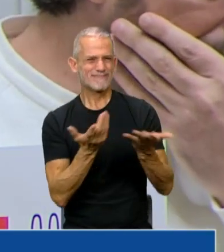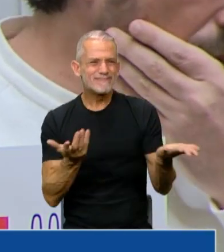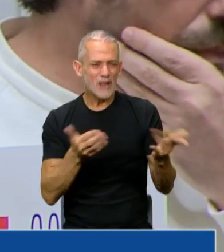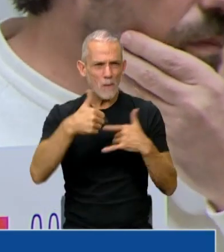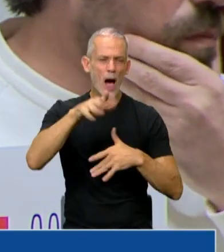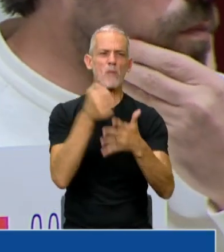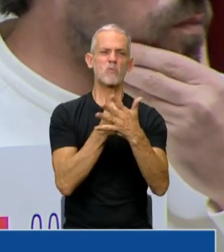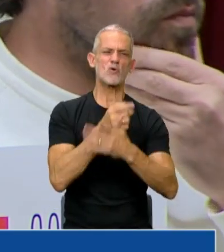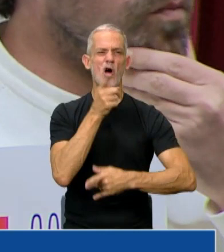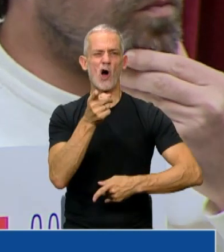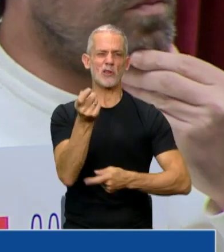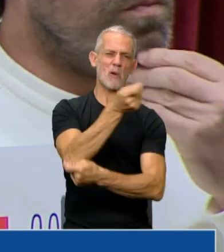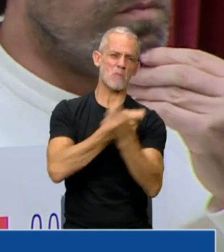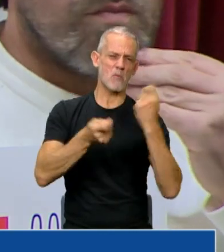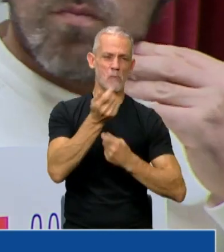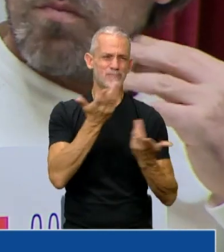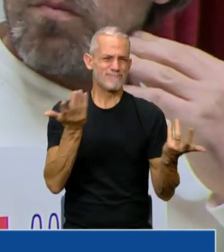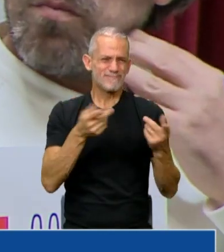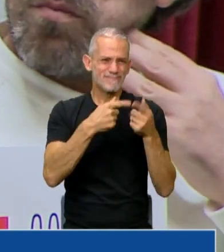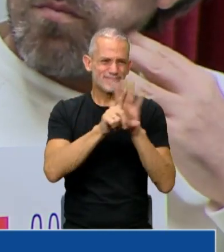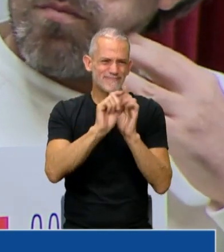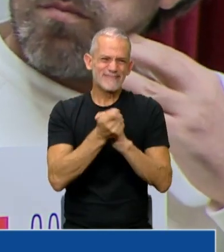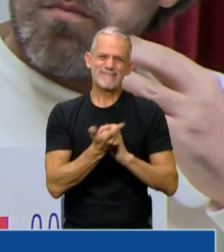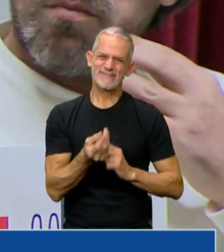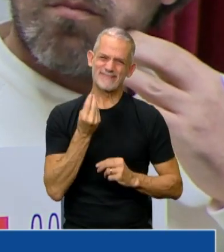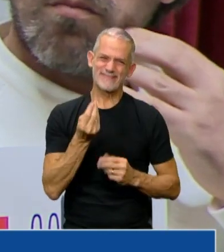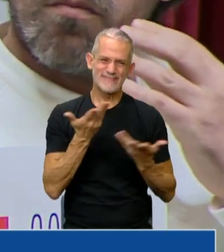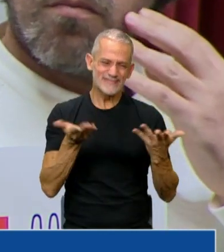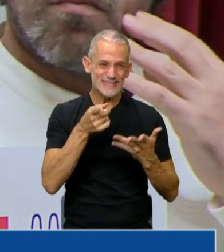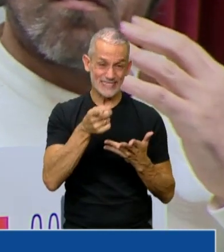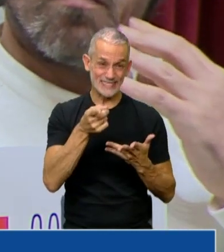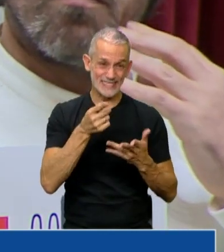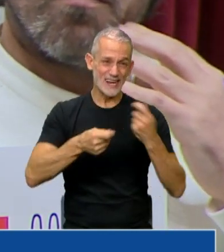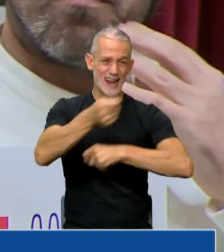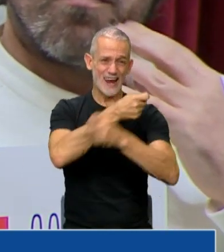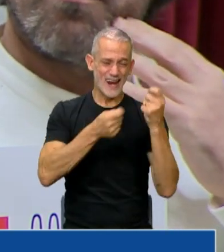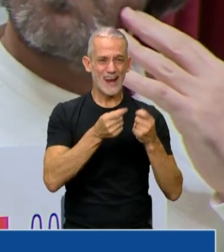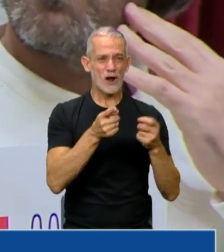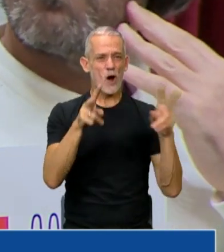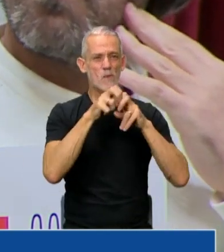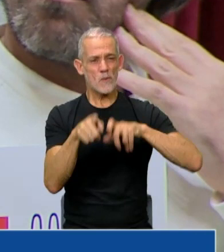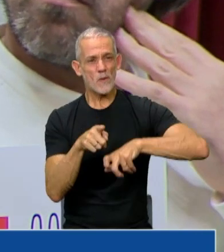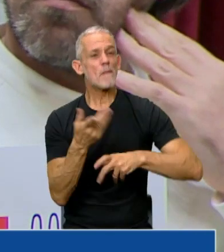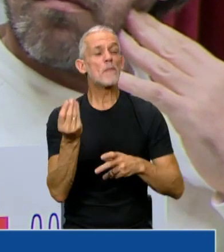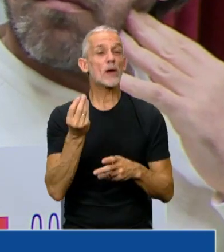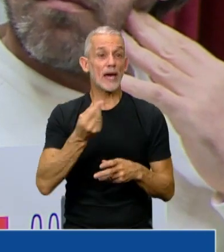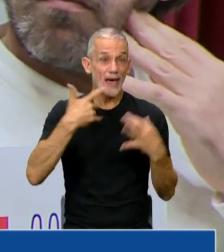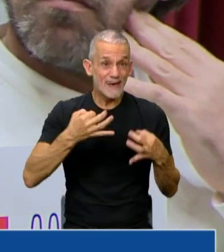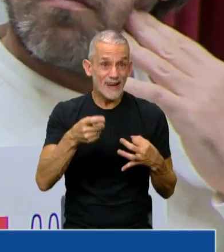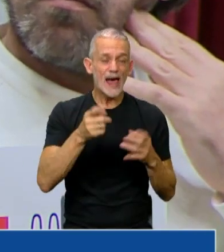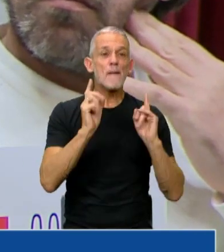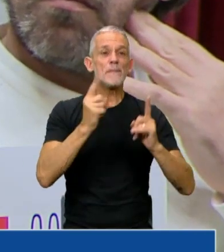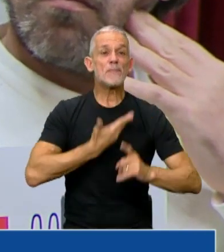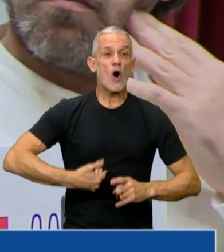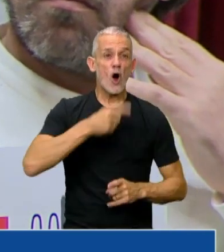que van a enfrentar con estas modificaciones al narcotráfico y sus consecuencias, porque en realidad son los